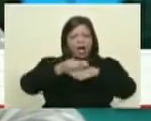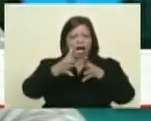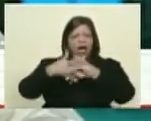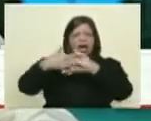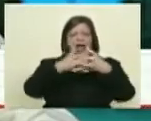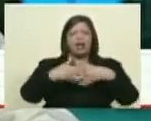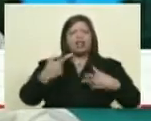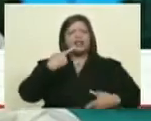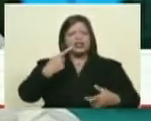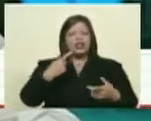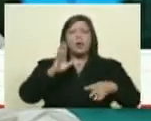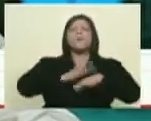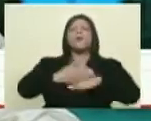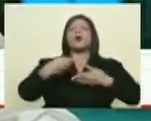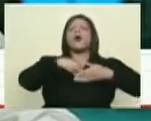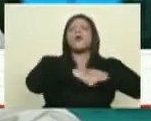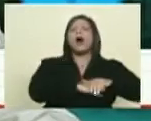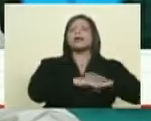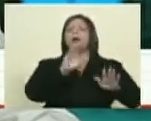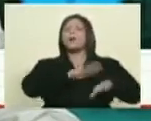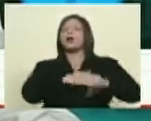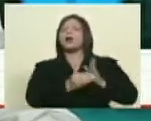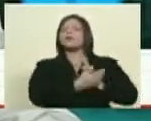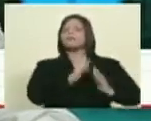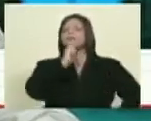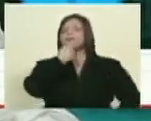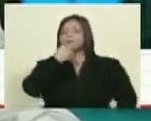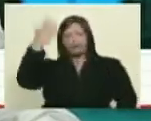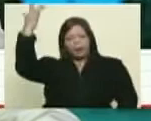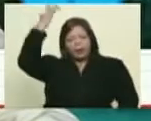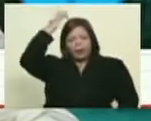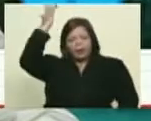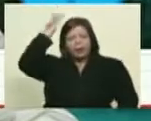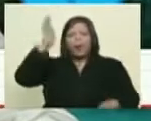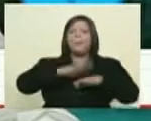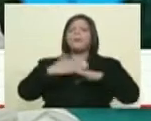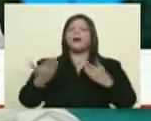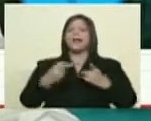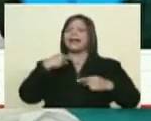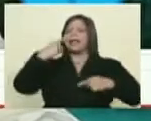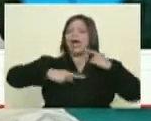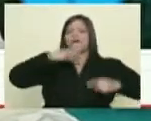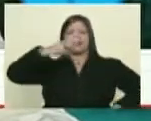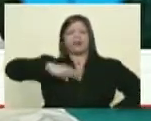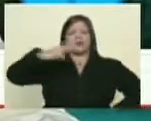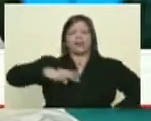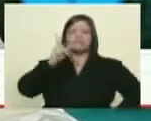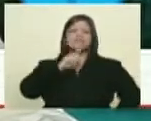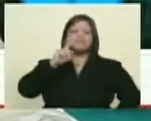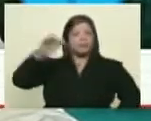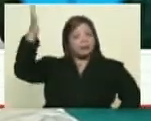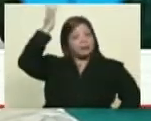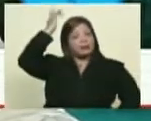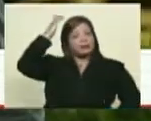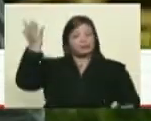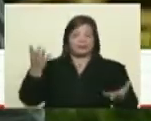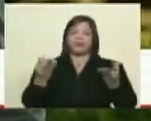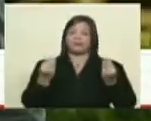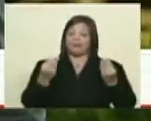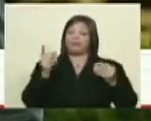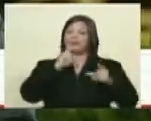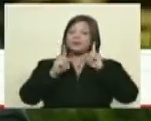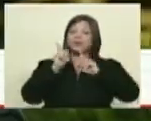digas quién te la está dando, la estés cubriendo, y que estés ocultándola para darle una veracidad que no tenía. Mira, pero mucha gente siente